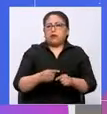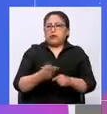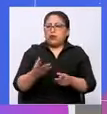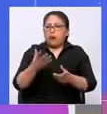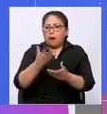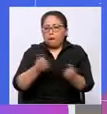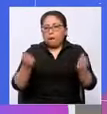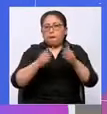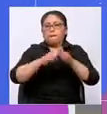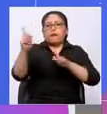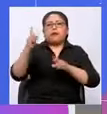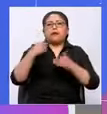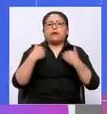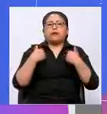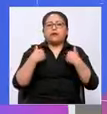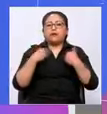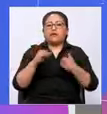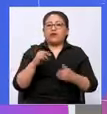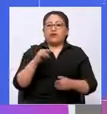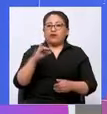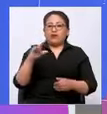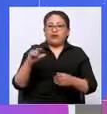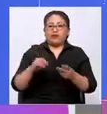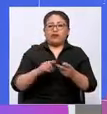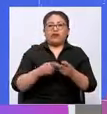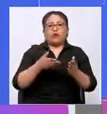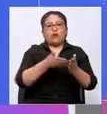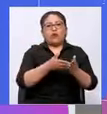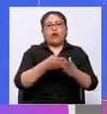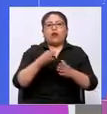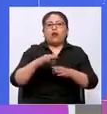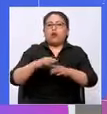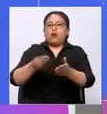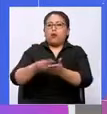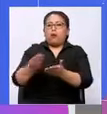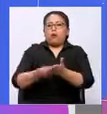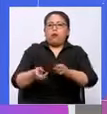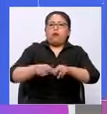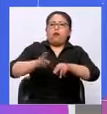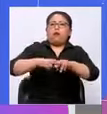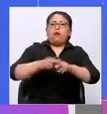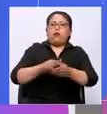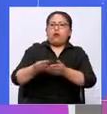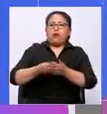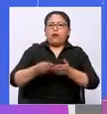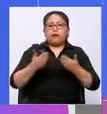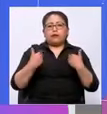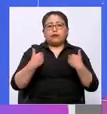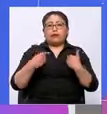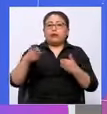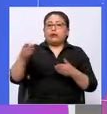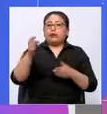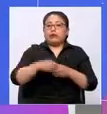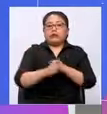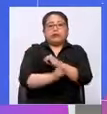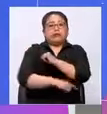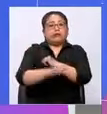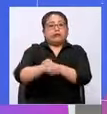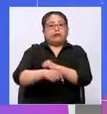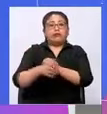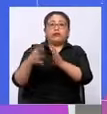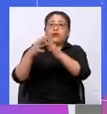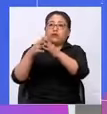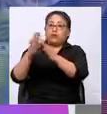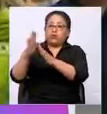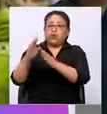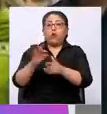acusaciones que tiene Murillo, los despiradores y otros más, donde creo que es el momento que debe dar cuentas al país, ya sea en los Estados Unidos o en